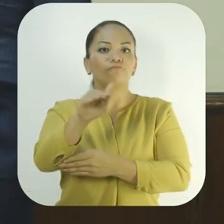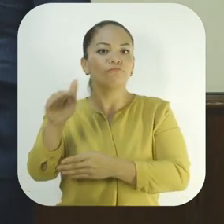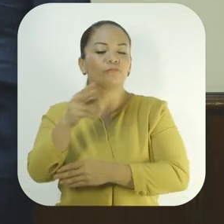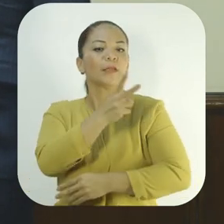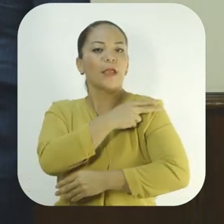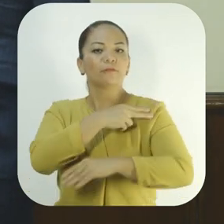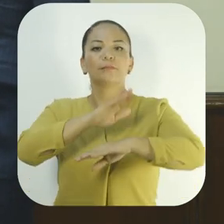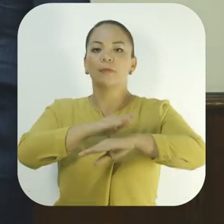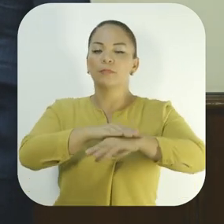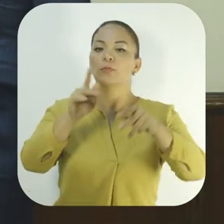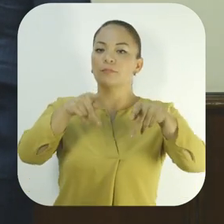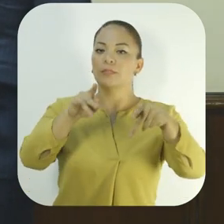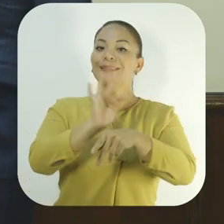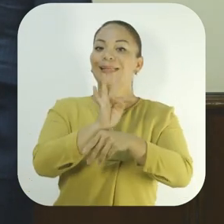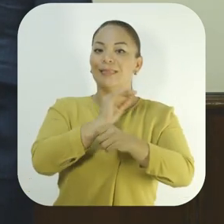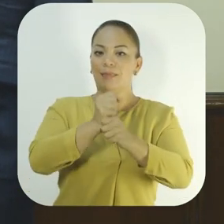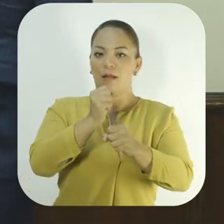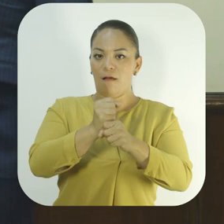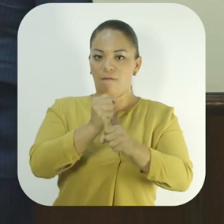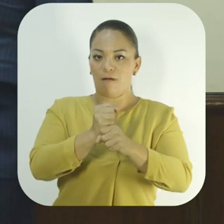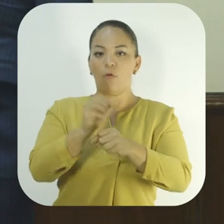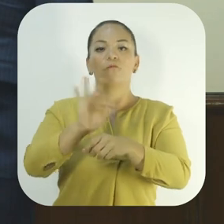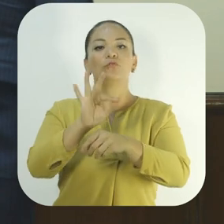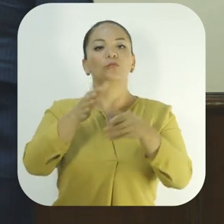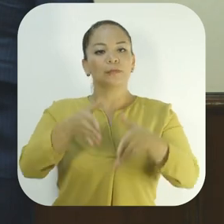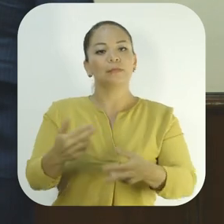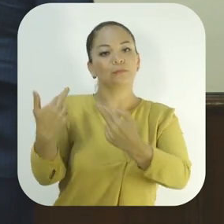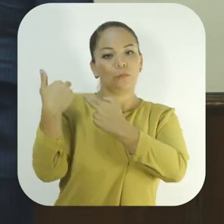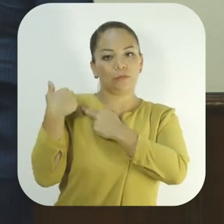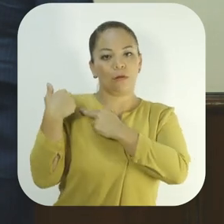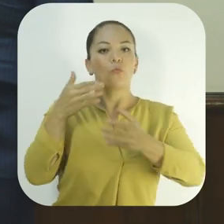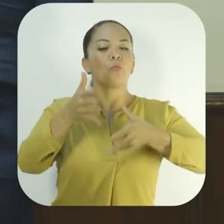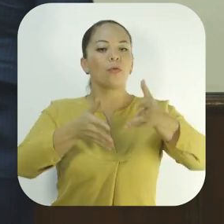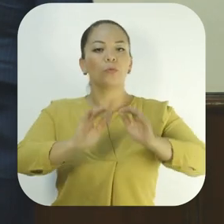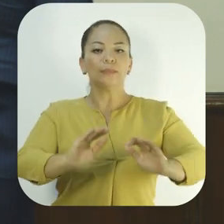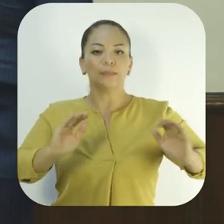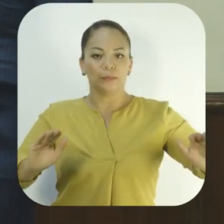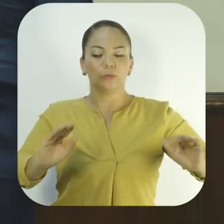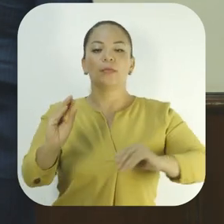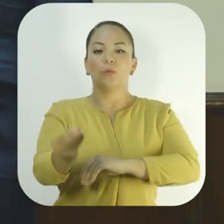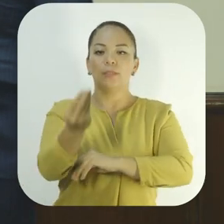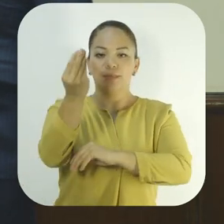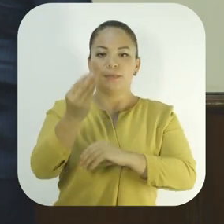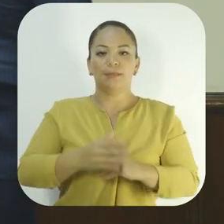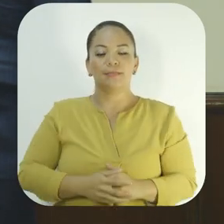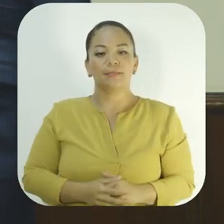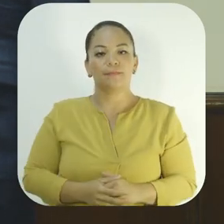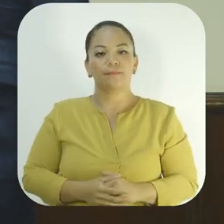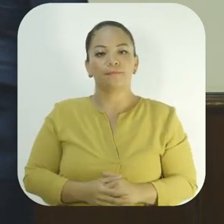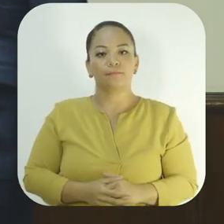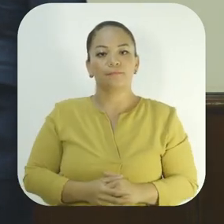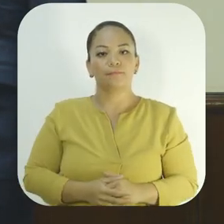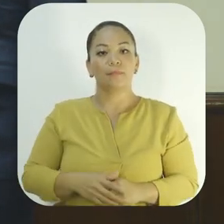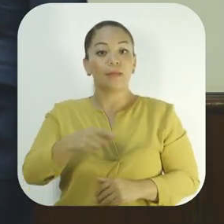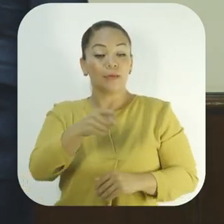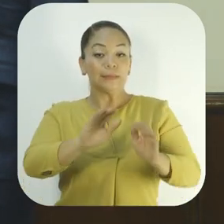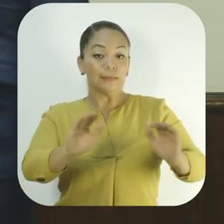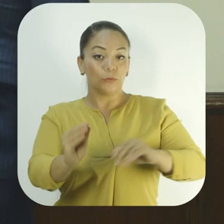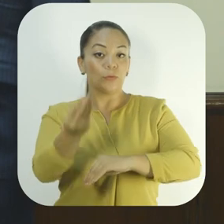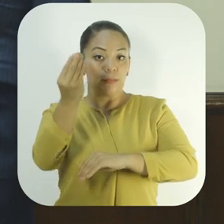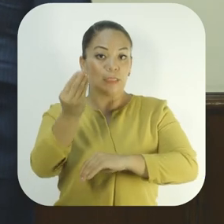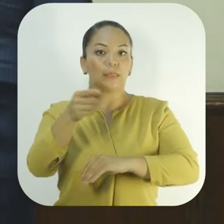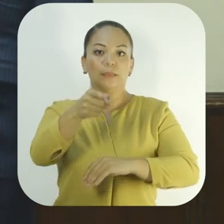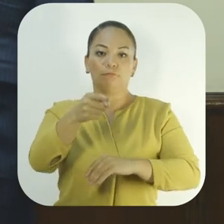aplicación del teletrabajo a las personas funcionarias que tienen a su cargo el cuidado de los niños, niñas y adolescentes, a quienes les aplica el receso